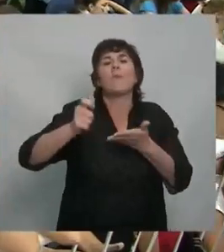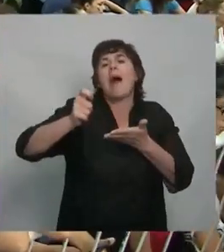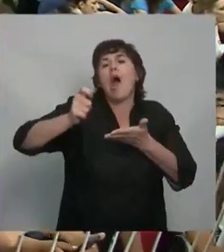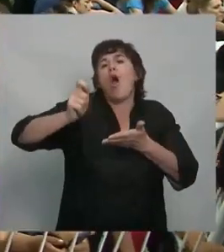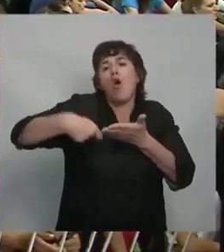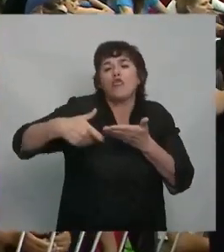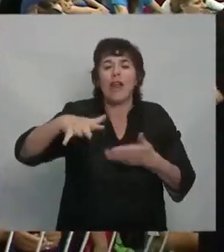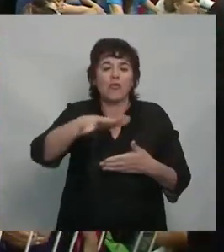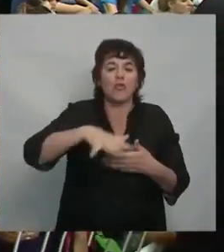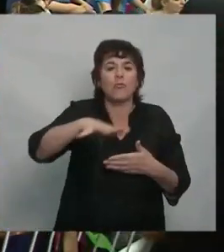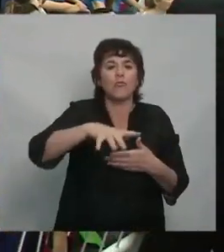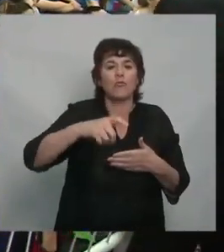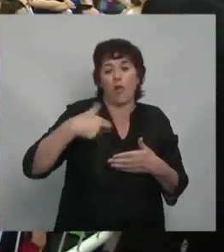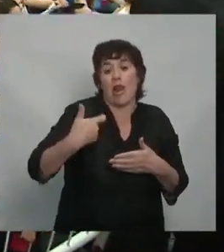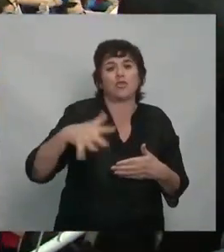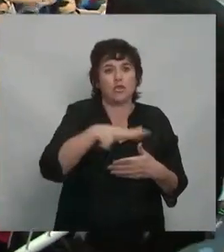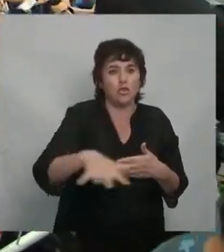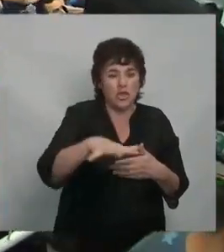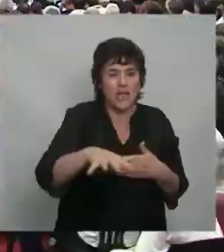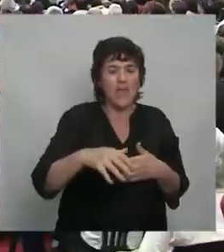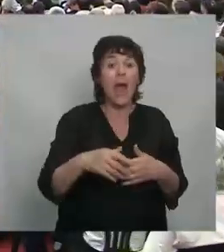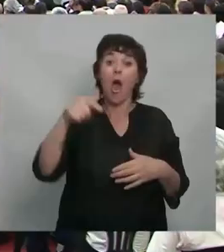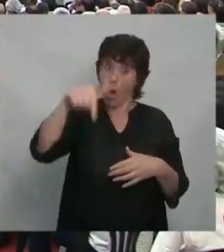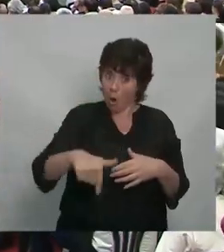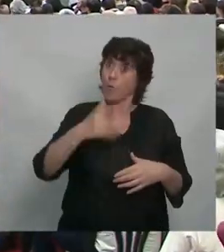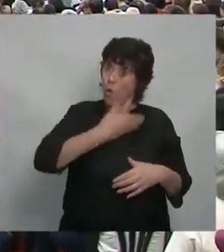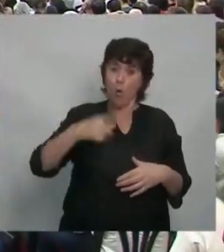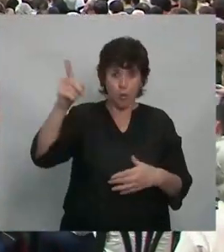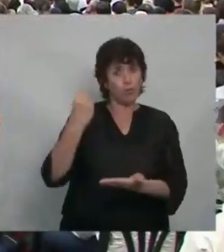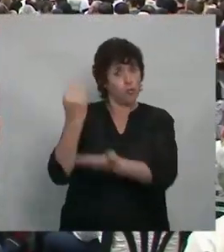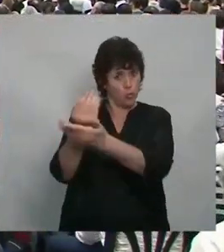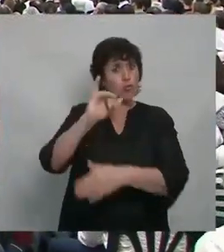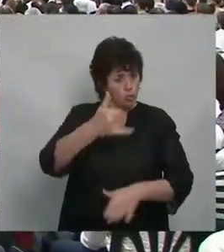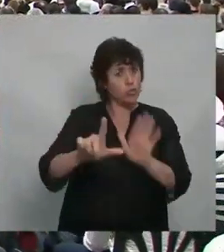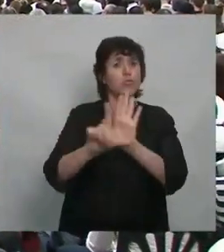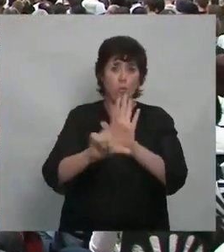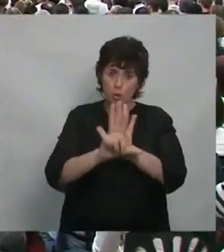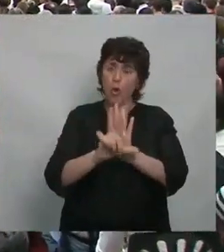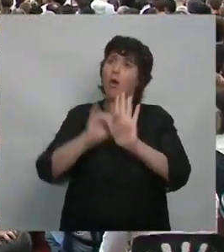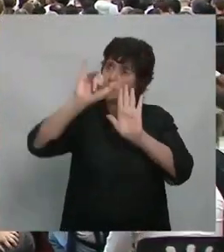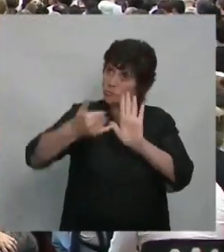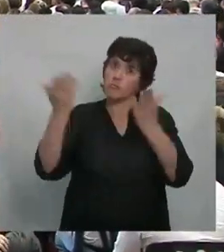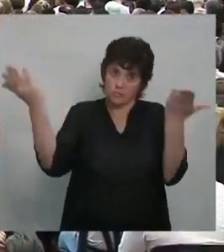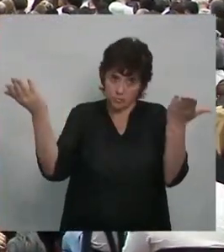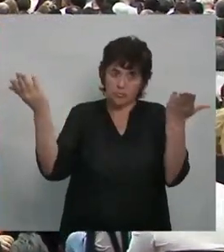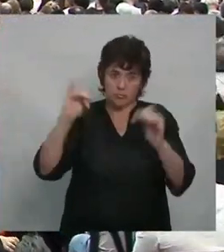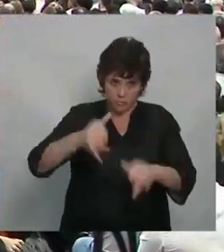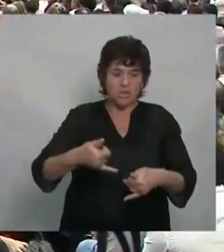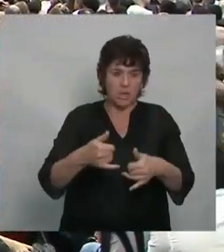espacio político. Hoy tenemos un gobierno legal y nadie puede discutir que tenemos un gobierno legal. legal,